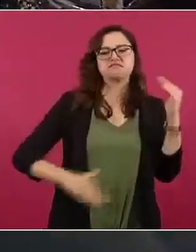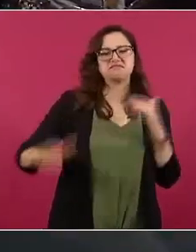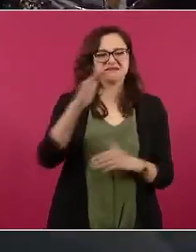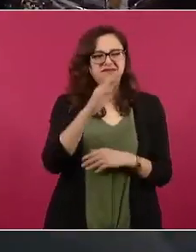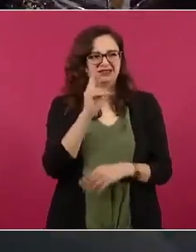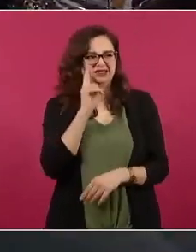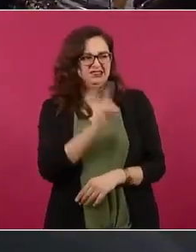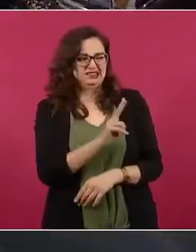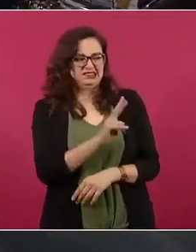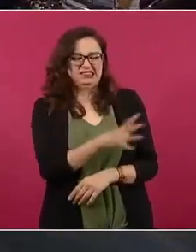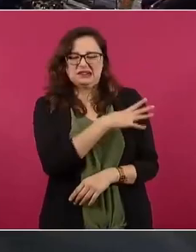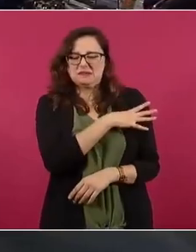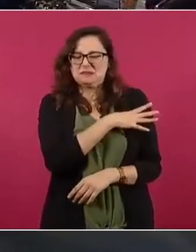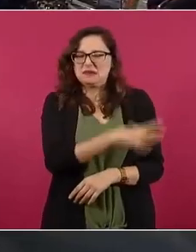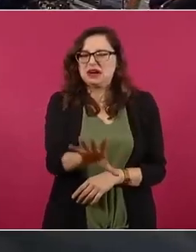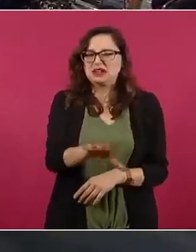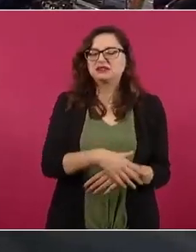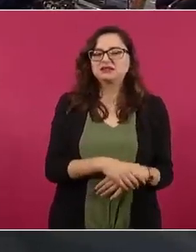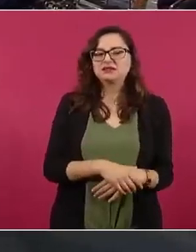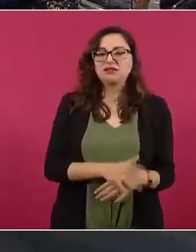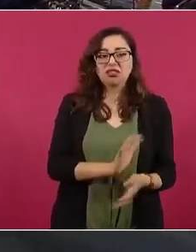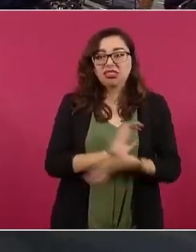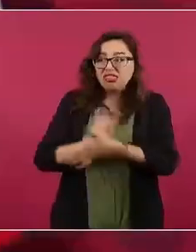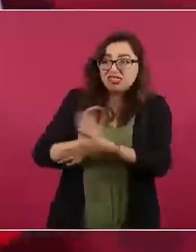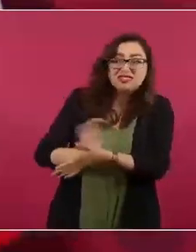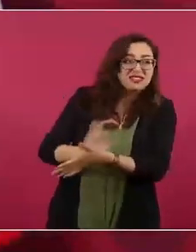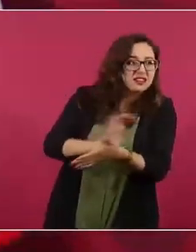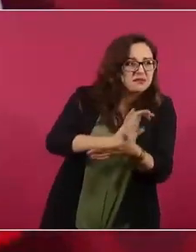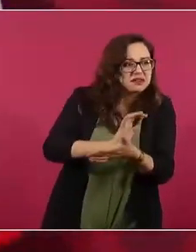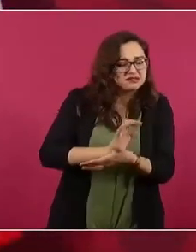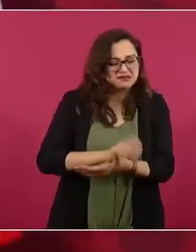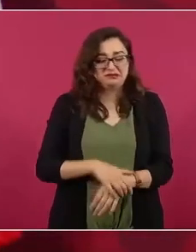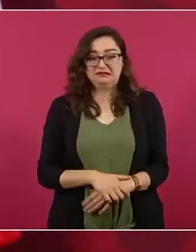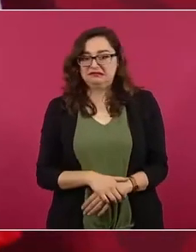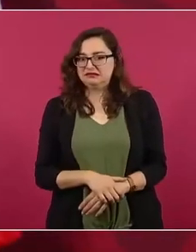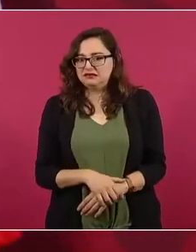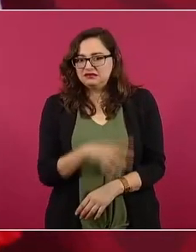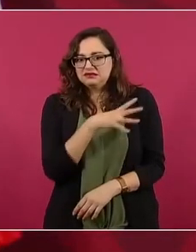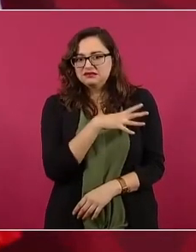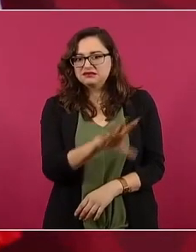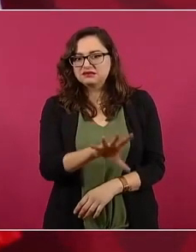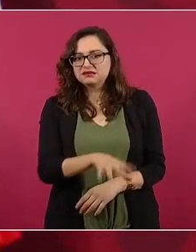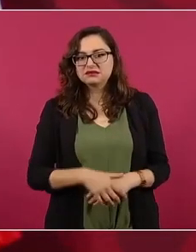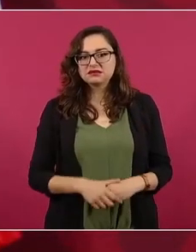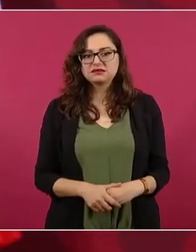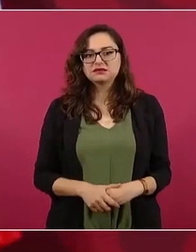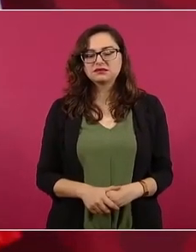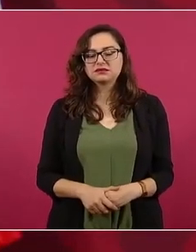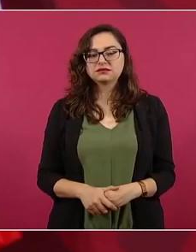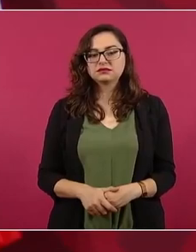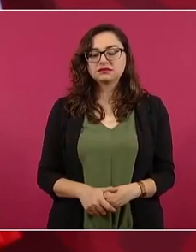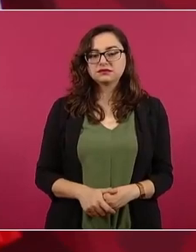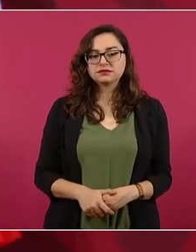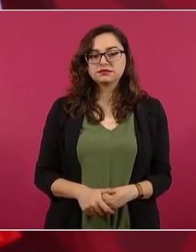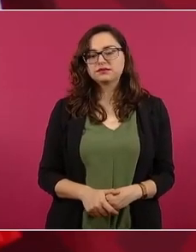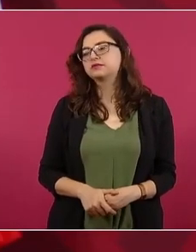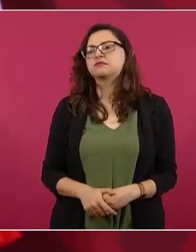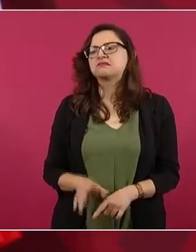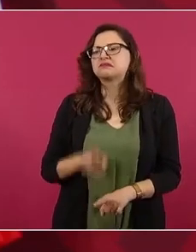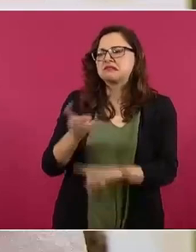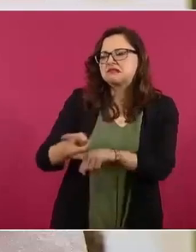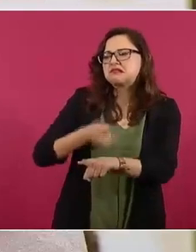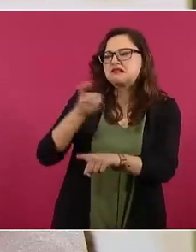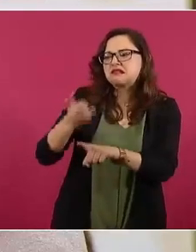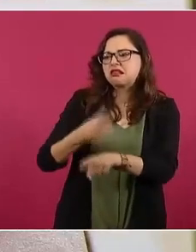que insulta, humilla,